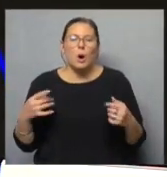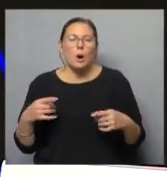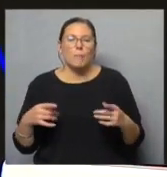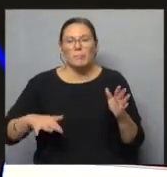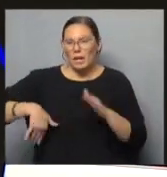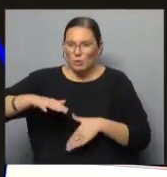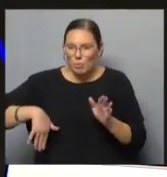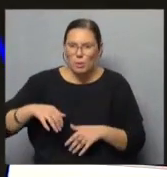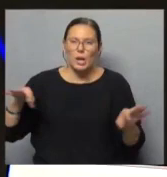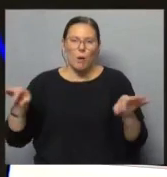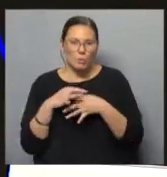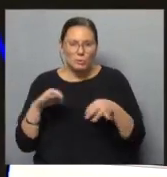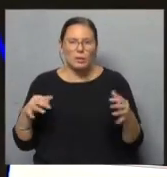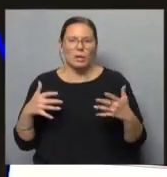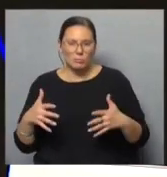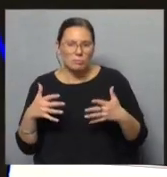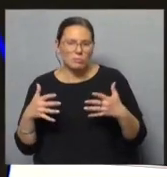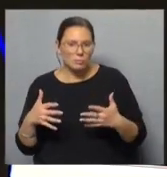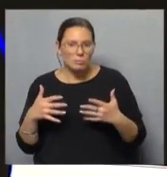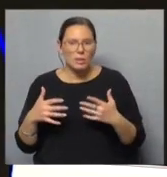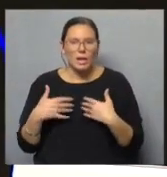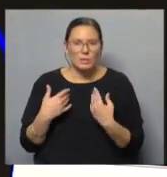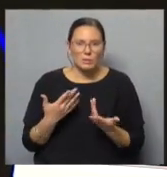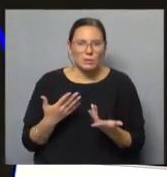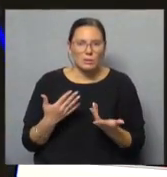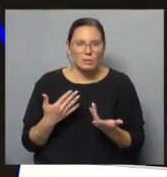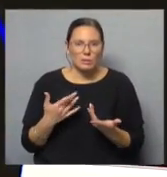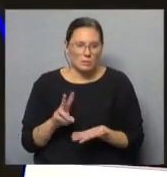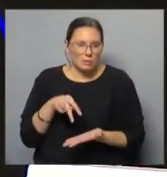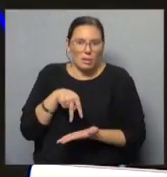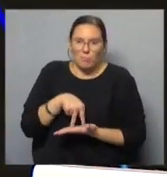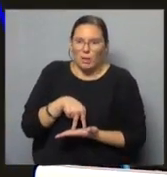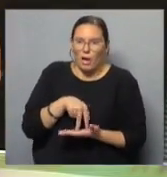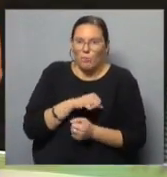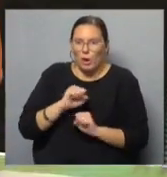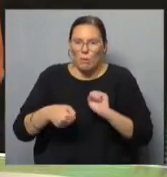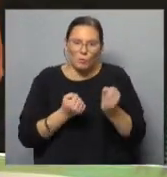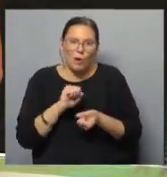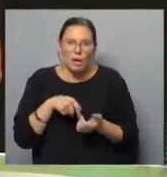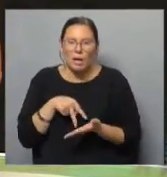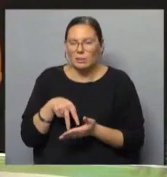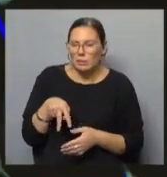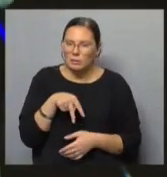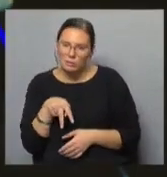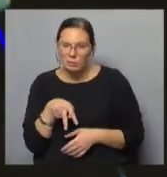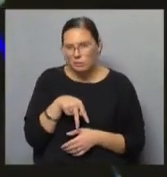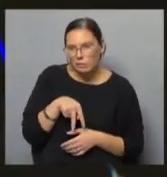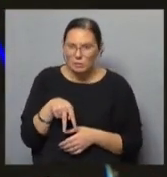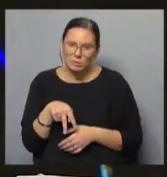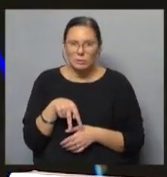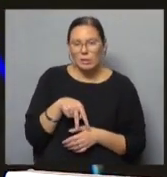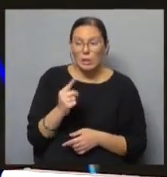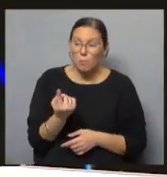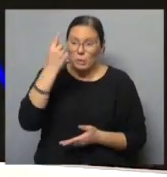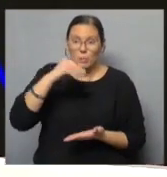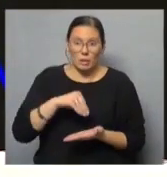candombera, como quieras llamarla. Y eso se entiende si estás parado. Claro. moverte, por lo menos. Chiveo, obvio, Entonces, esta es la